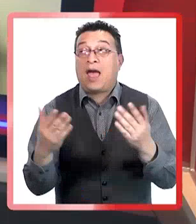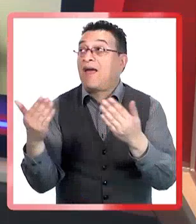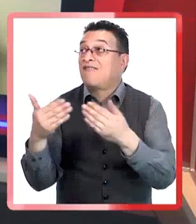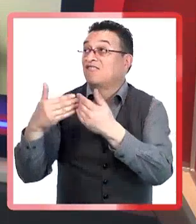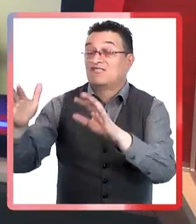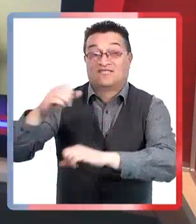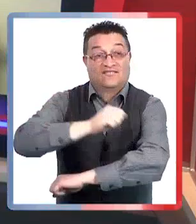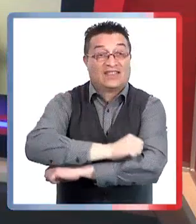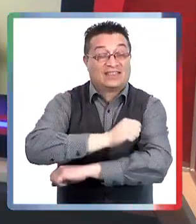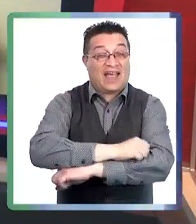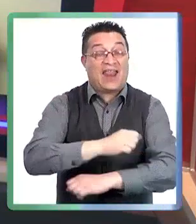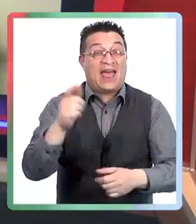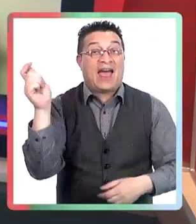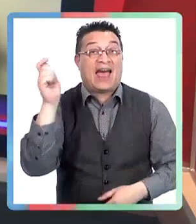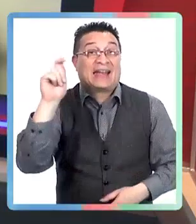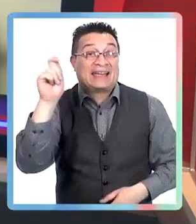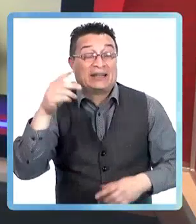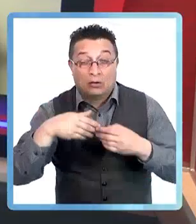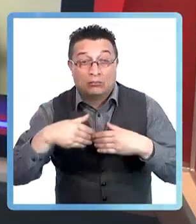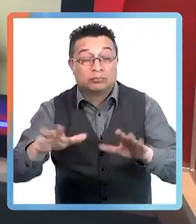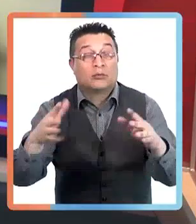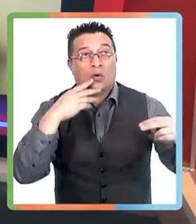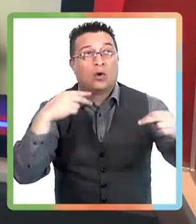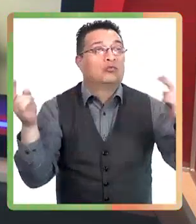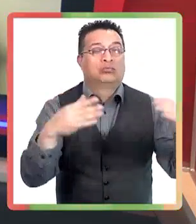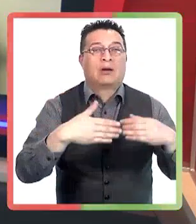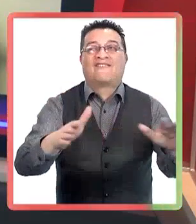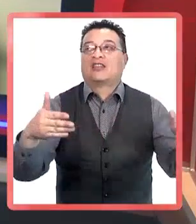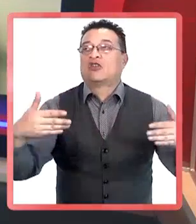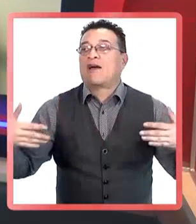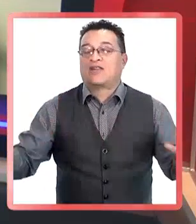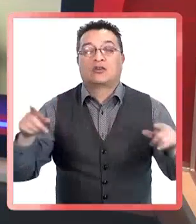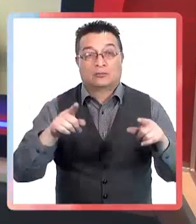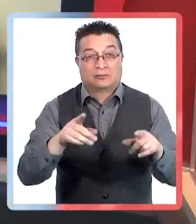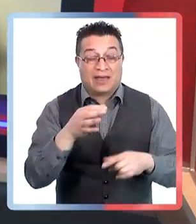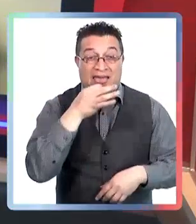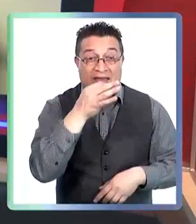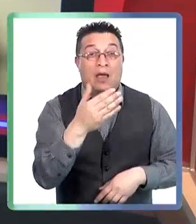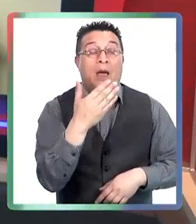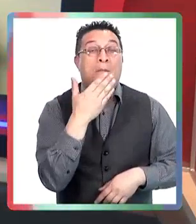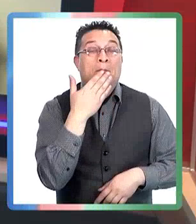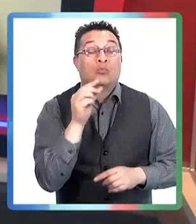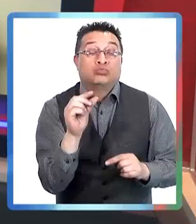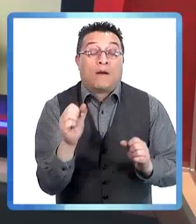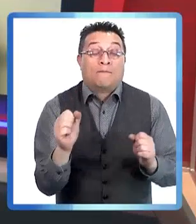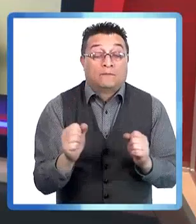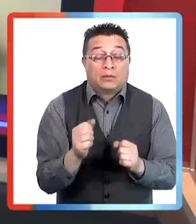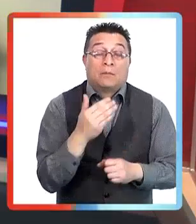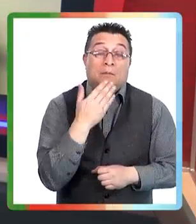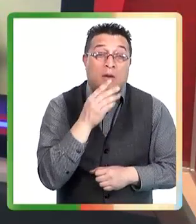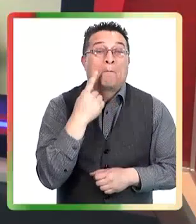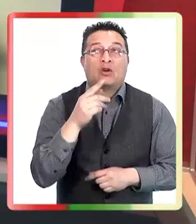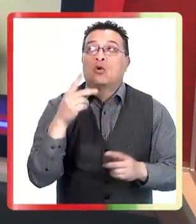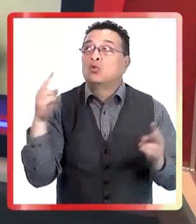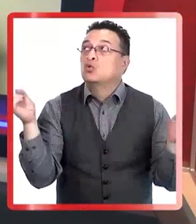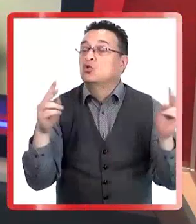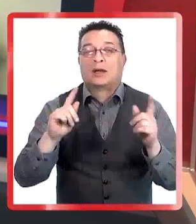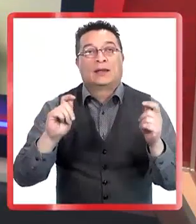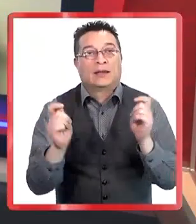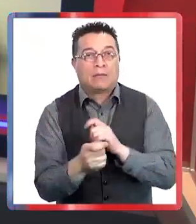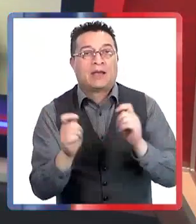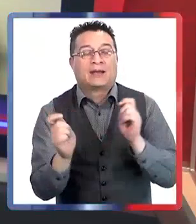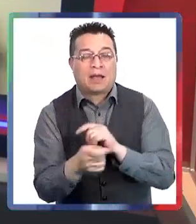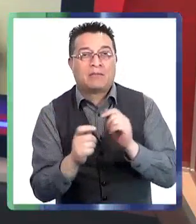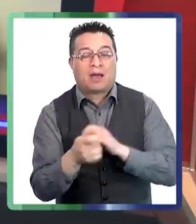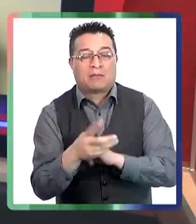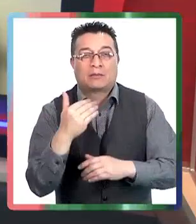aire y no arriesgar un contagio. Vamos a hacer una pausa, regresamos de inmediato para conversar con la doctora Marcela Monge. No se vayan, nos quedan muchas preguntas y muchos